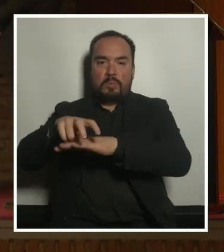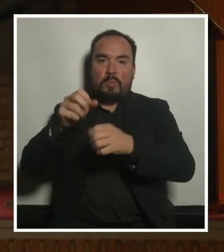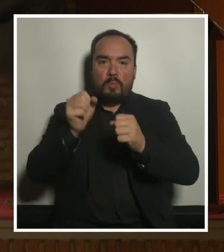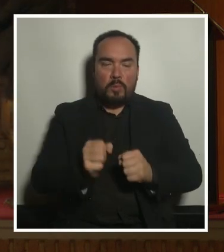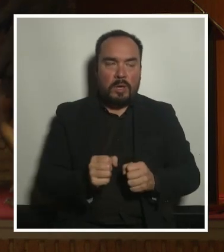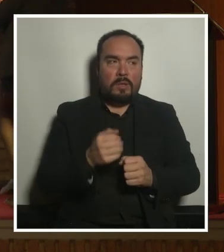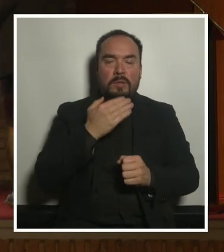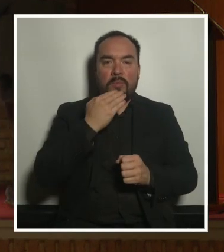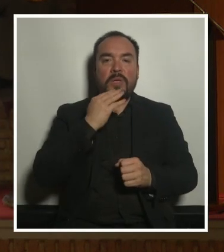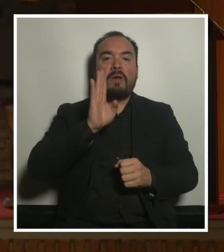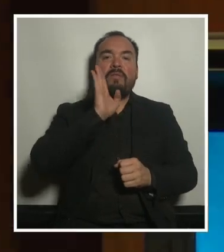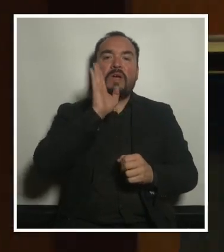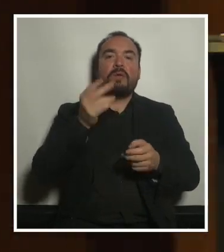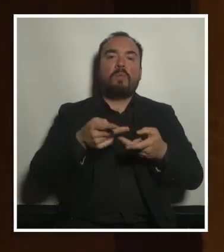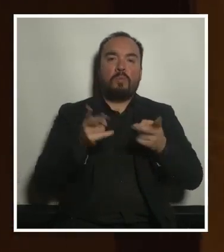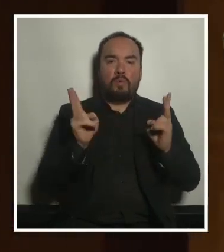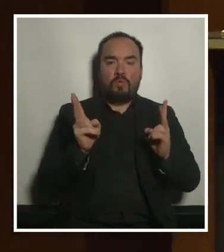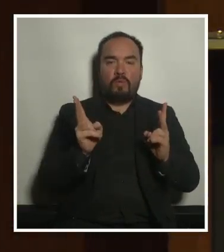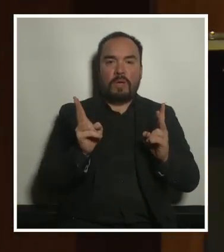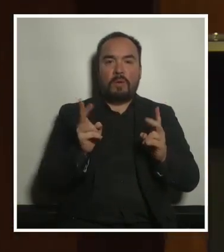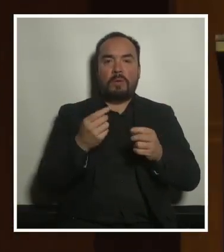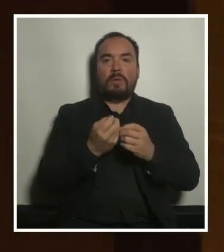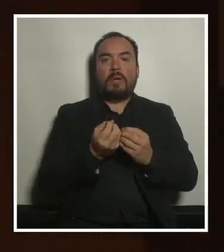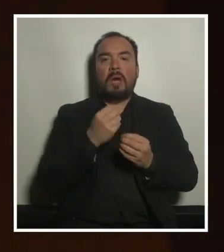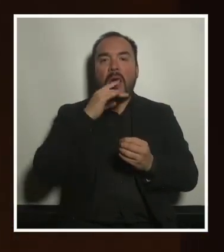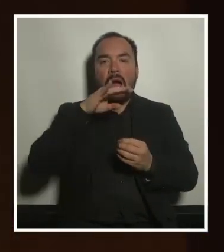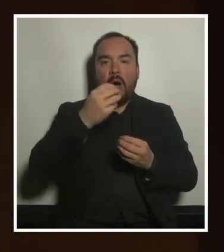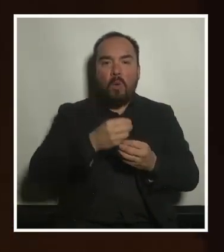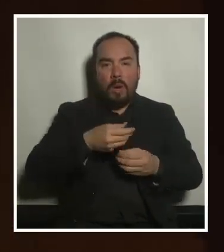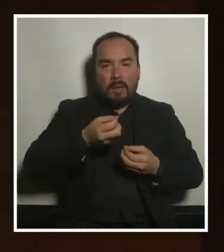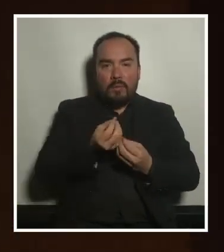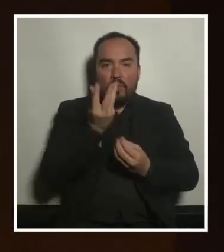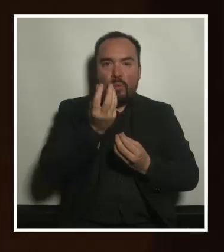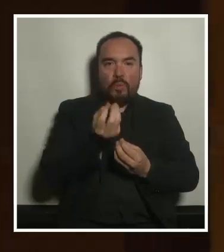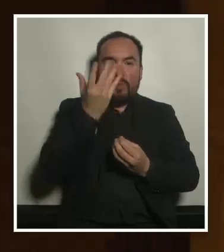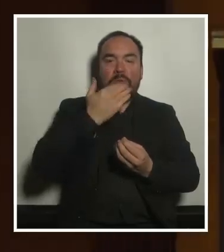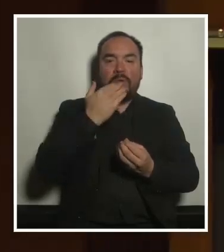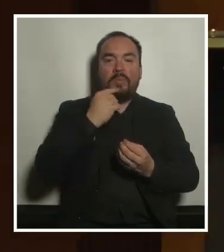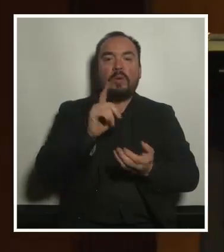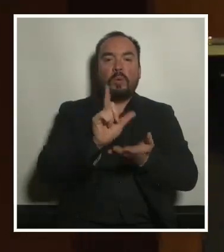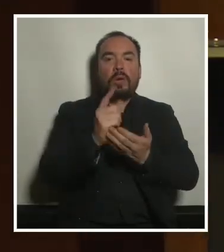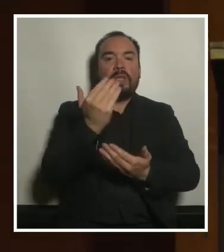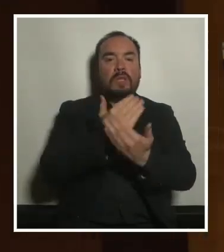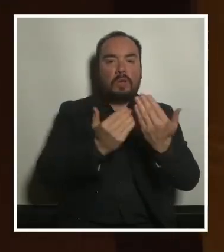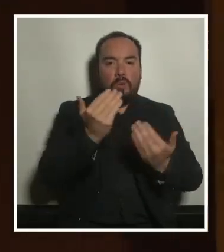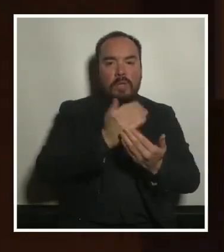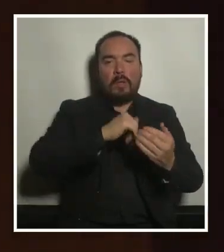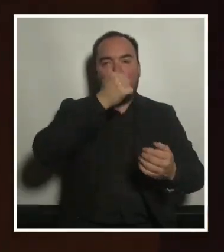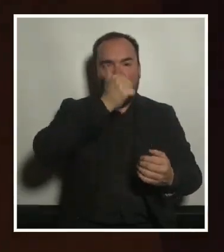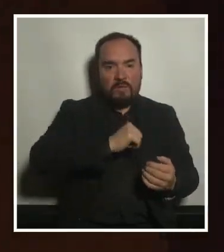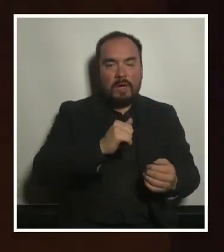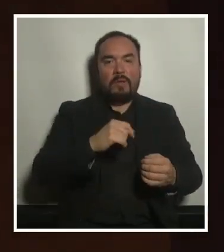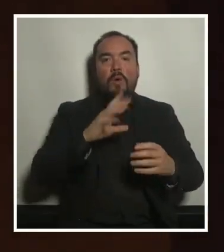baños públicos fuentes salones de cuidados íntimos salones de la estancia